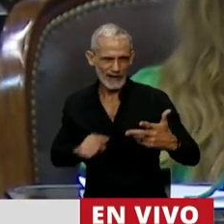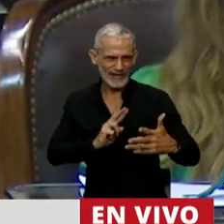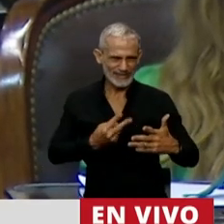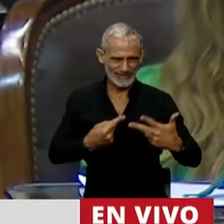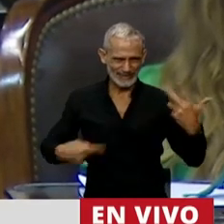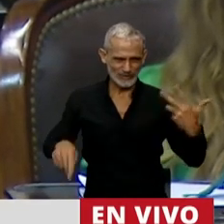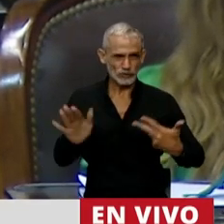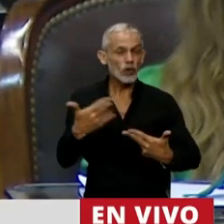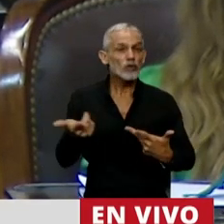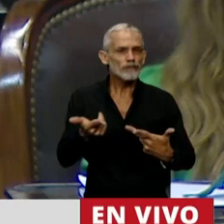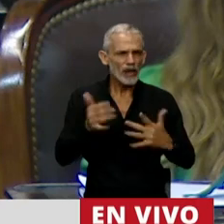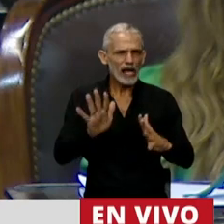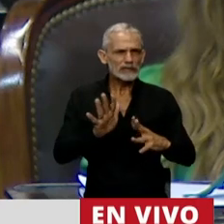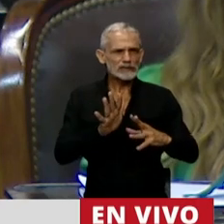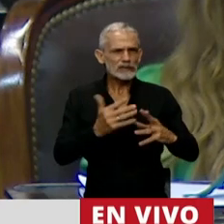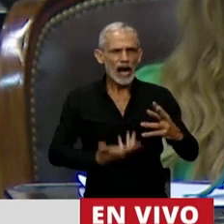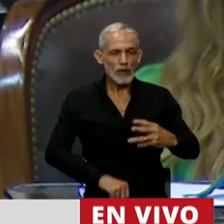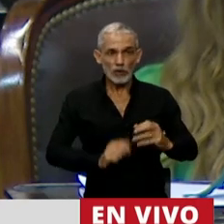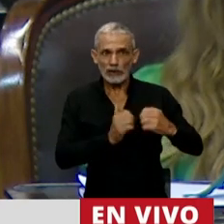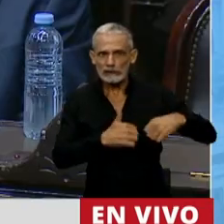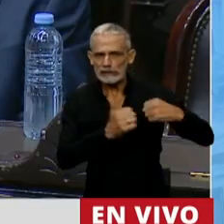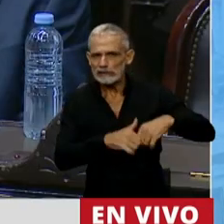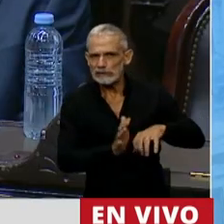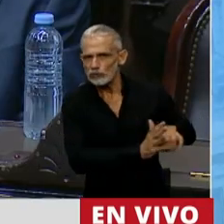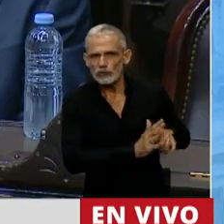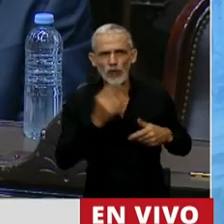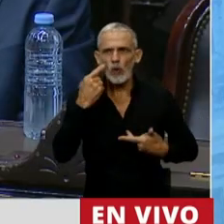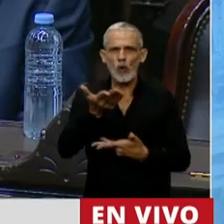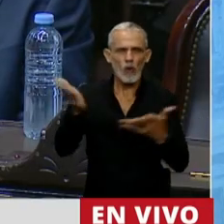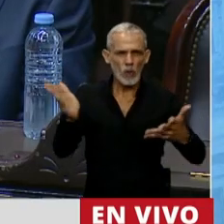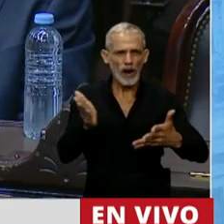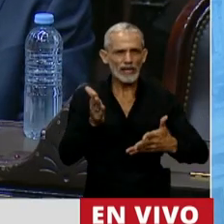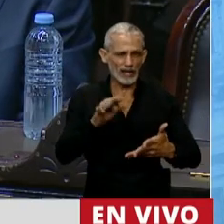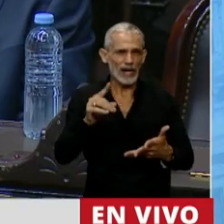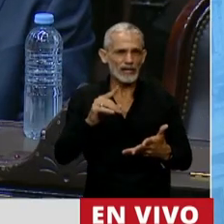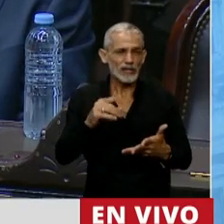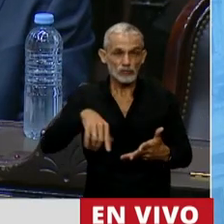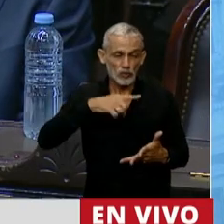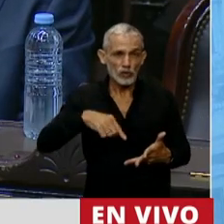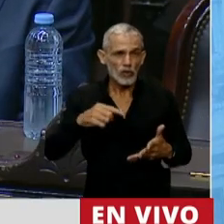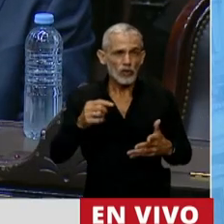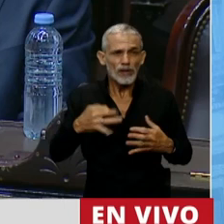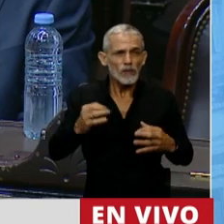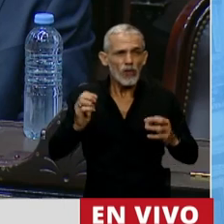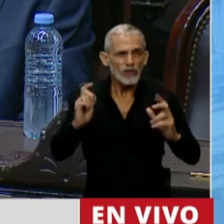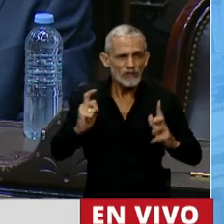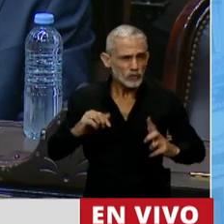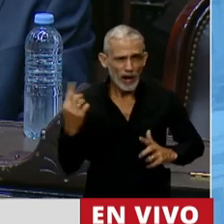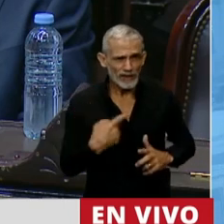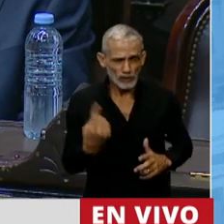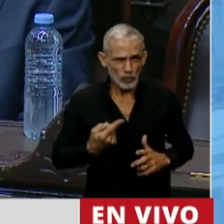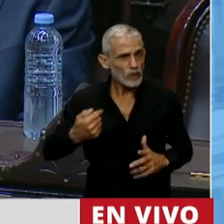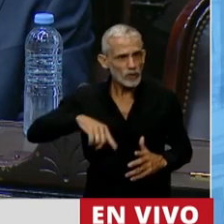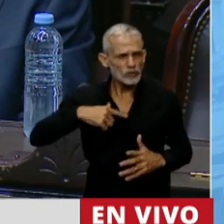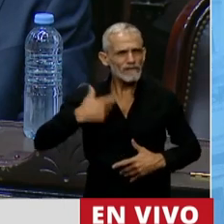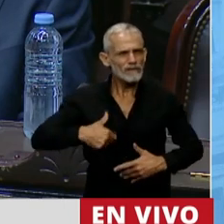de esta práctica y el deseo del goce de todos nosotros. Pero sí somos